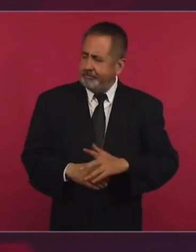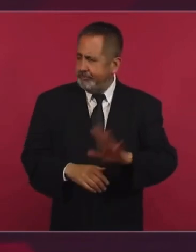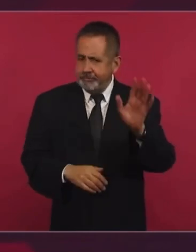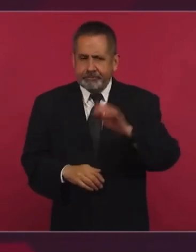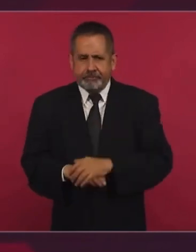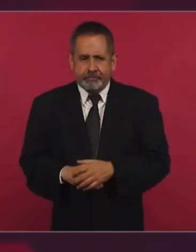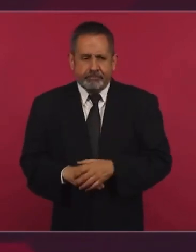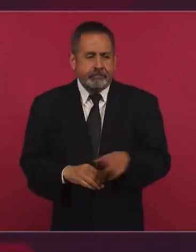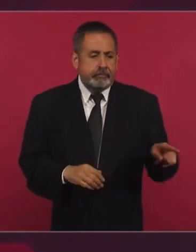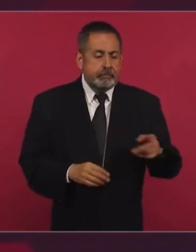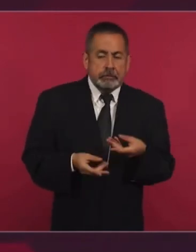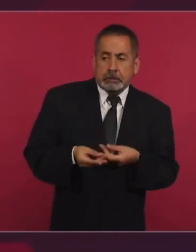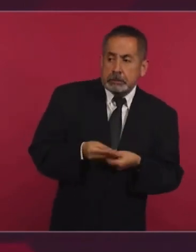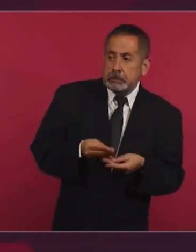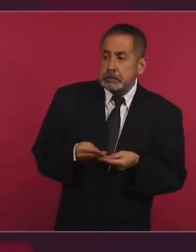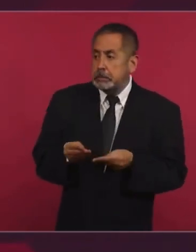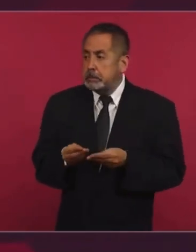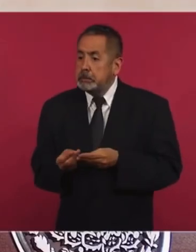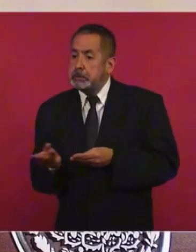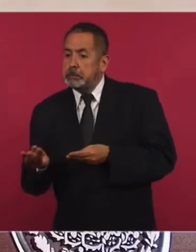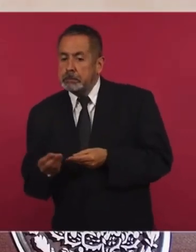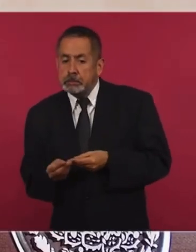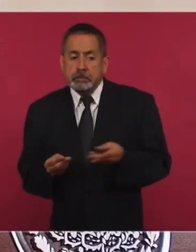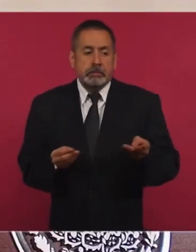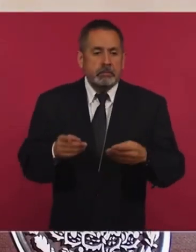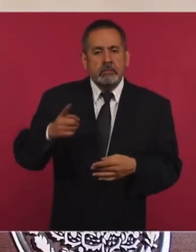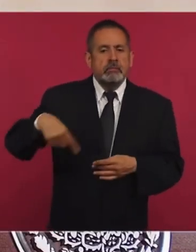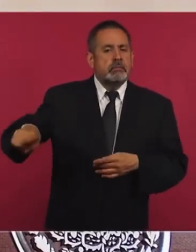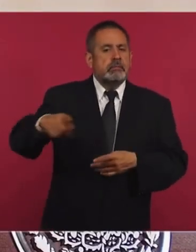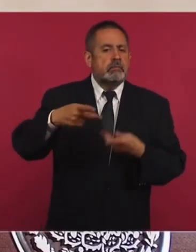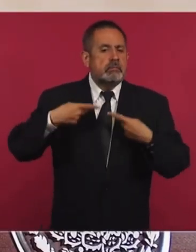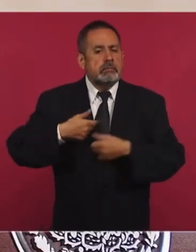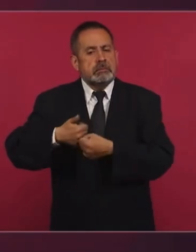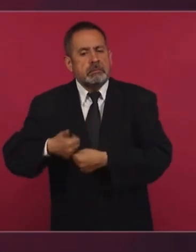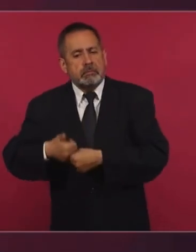administrando el dolor de la gente